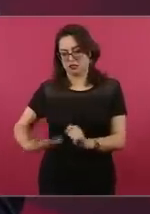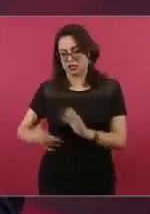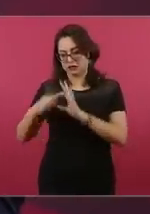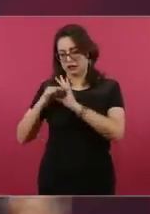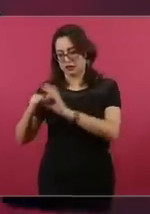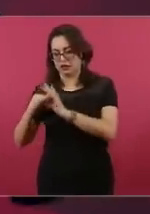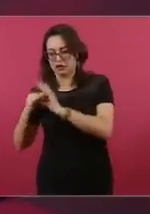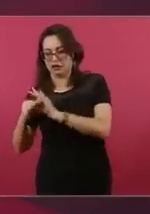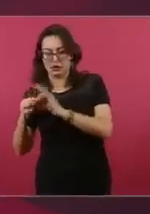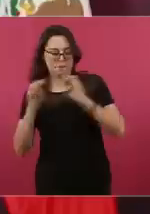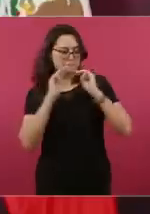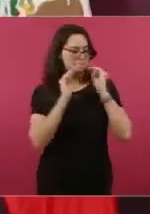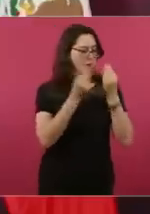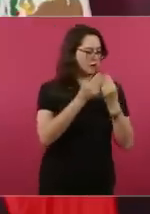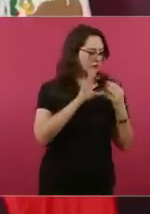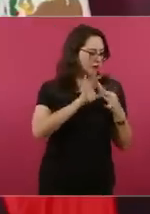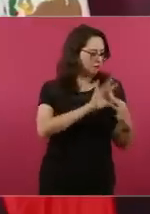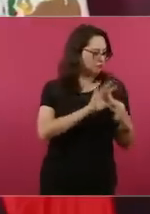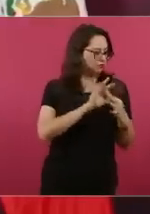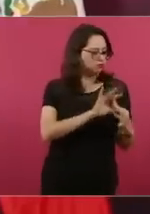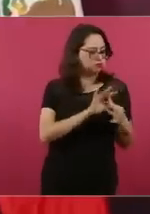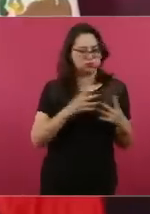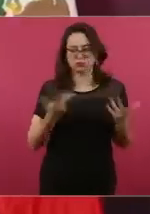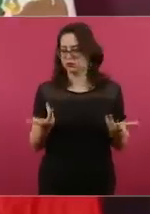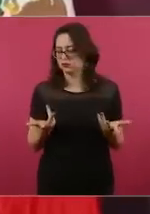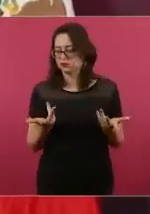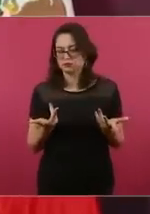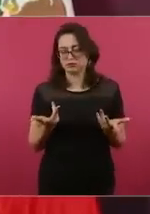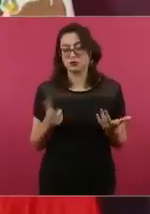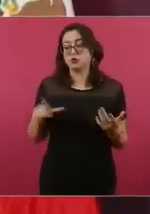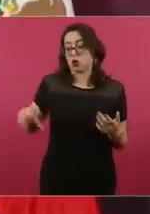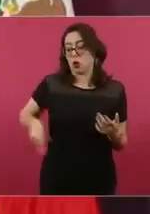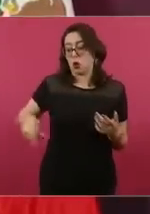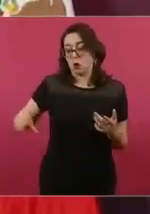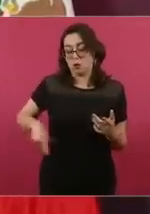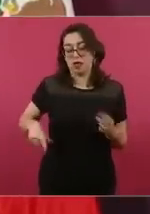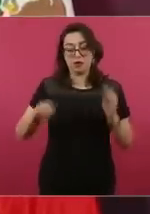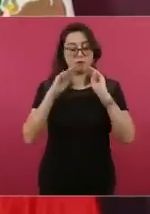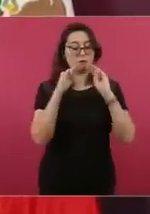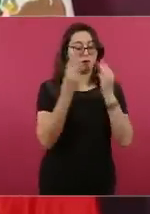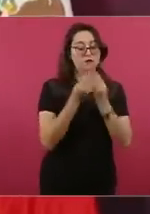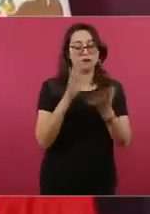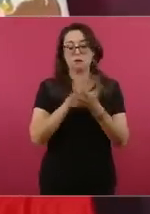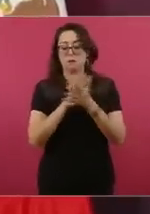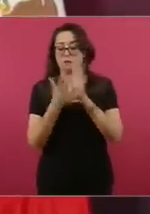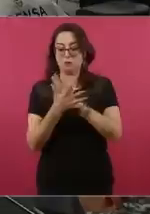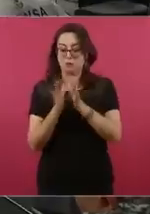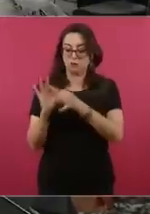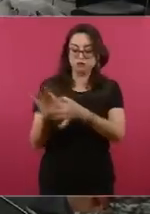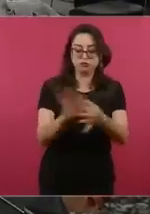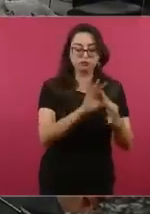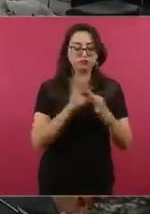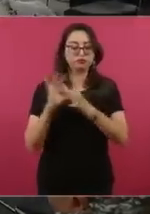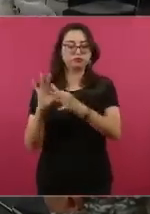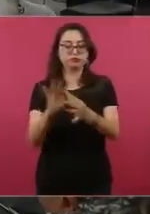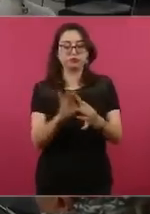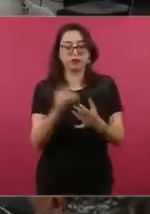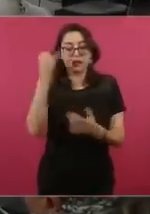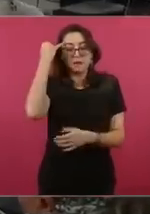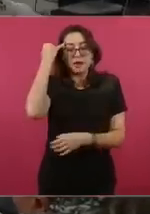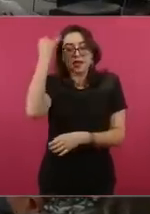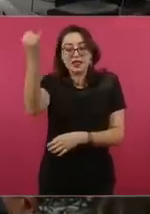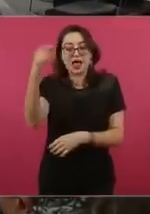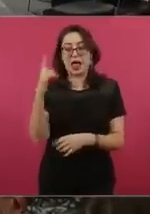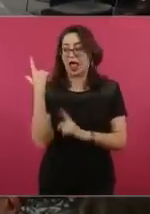Si estaban coludidos con la delincuencia. ¿Puede decir que ellos